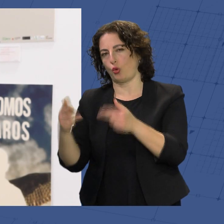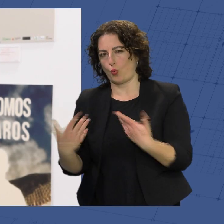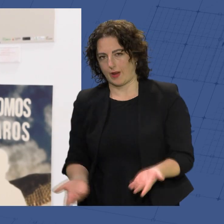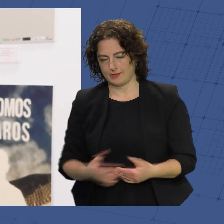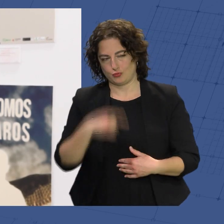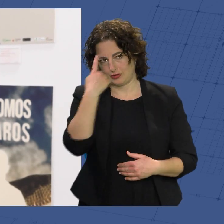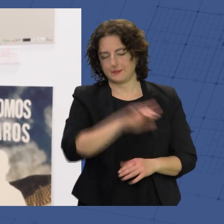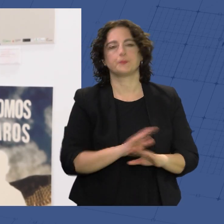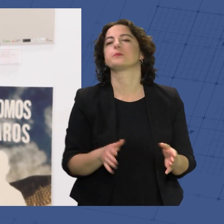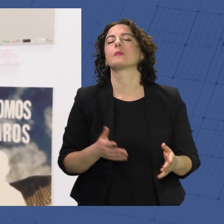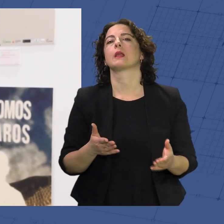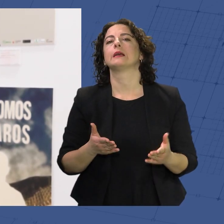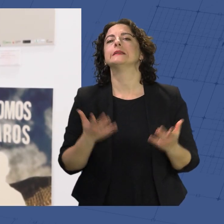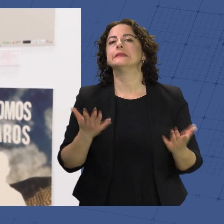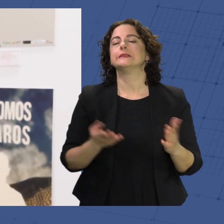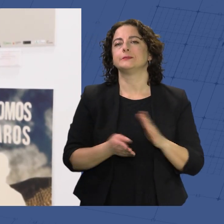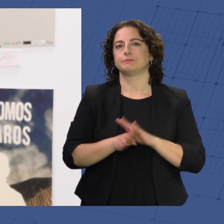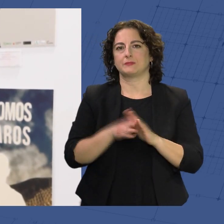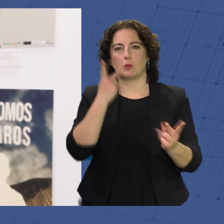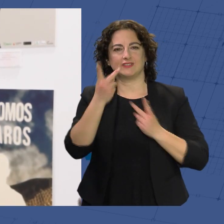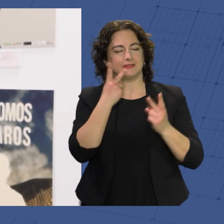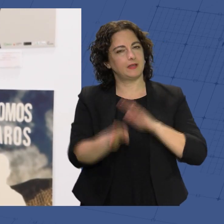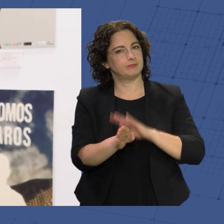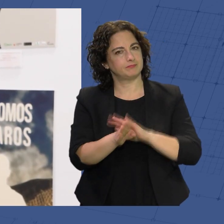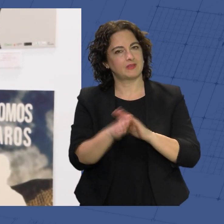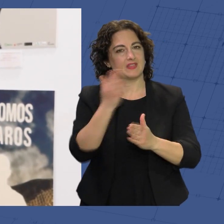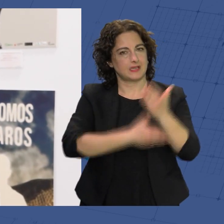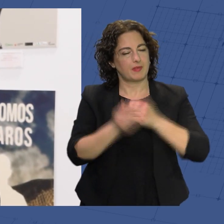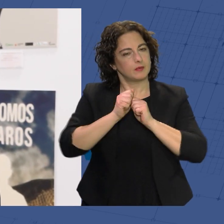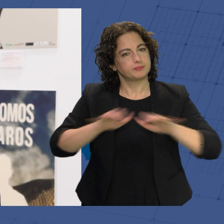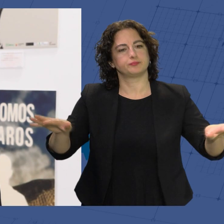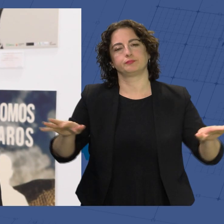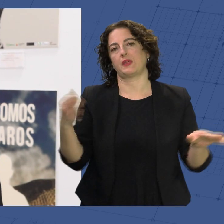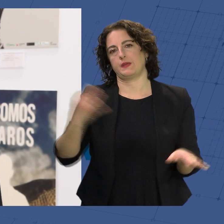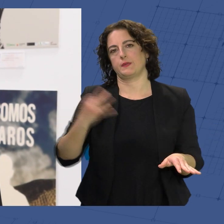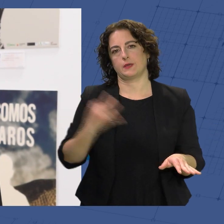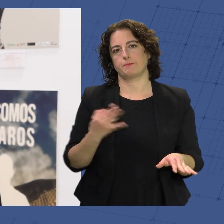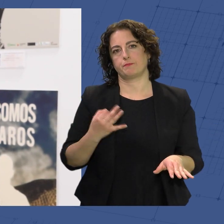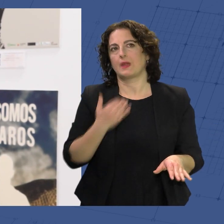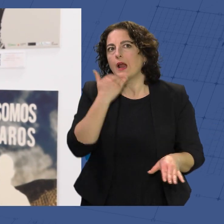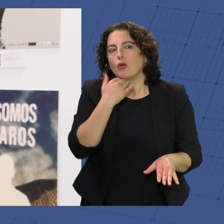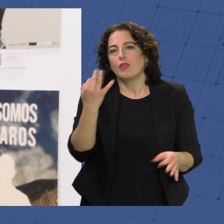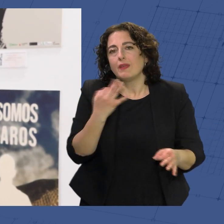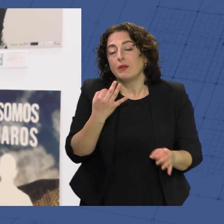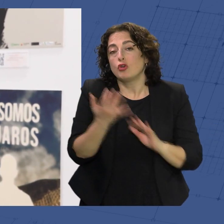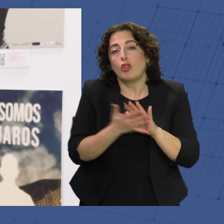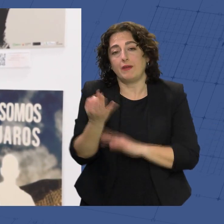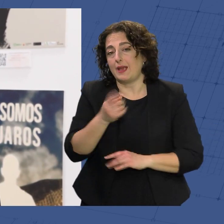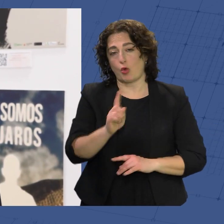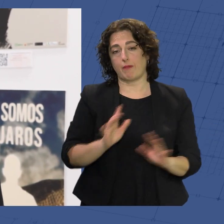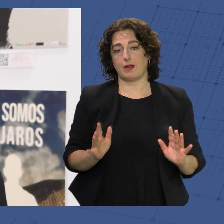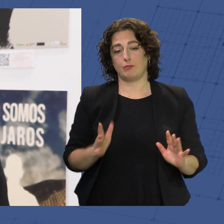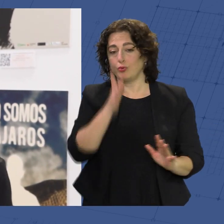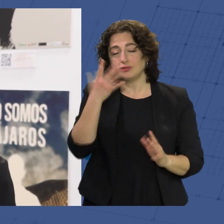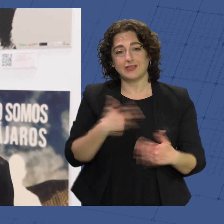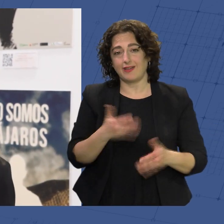Y bueno, que le podamos dar y seguir dándole visibilidad a la discapacidad, que tiene que ser algo de lo que no deberíamos de hablar, porque tiene que